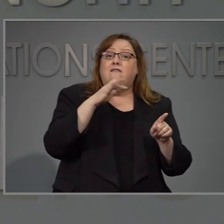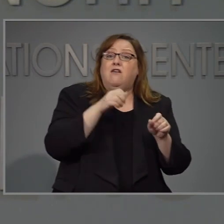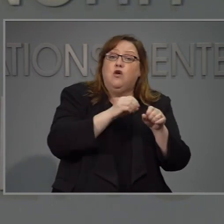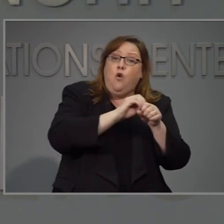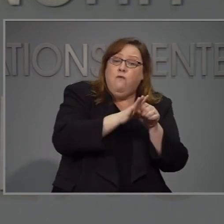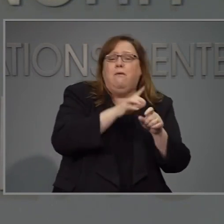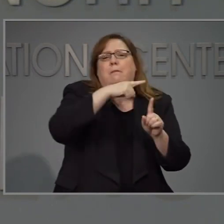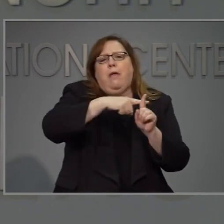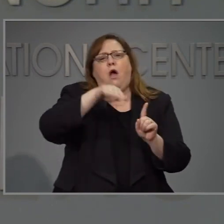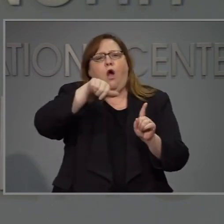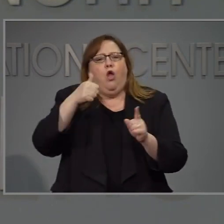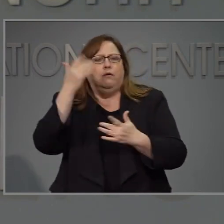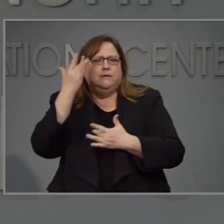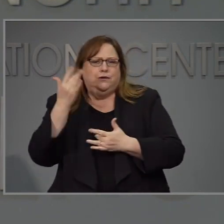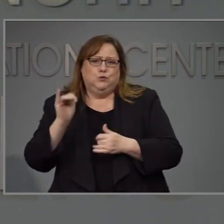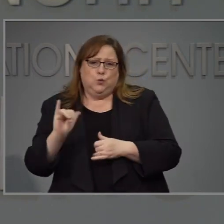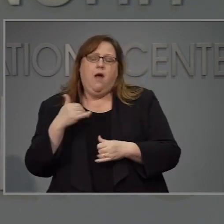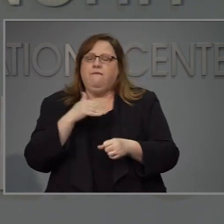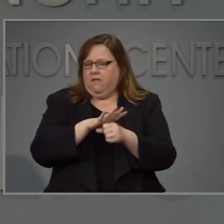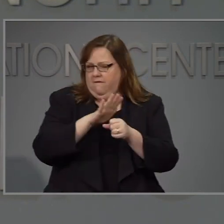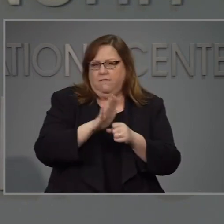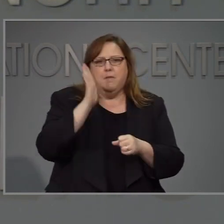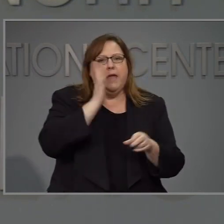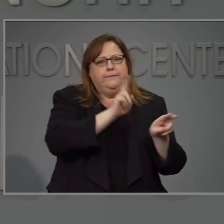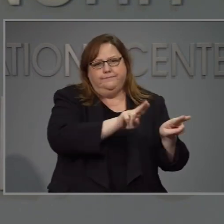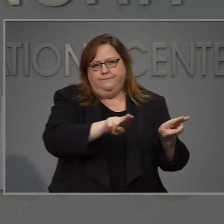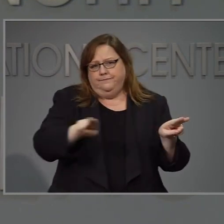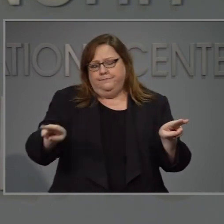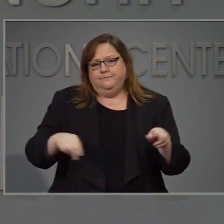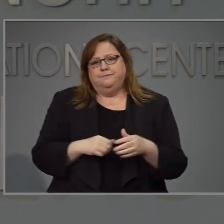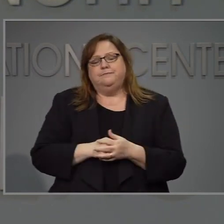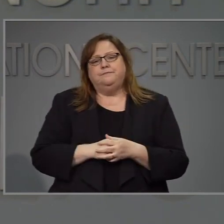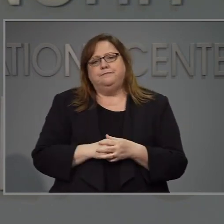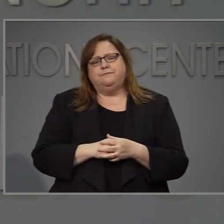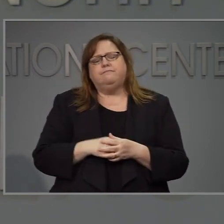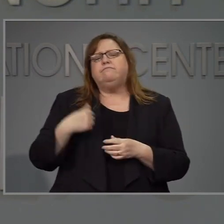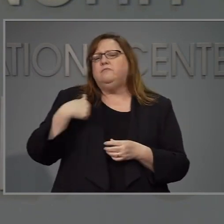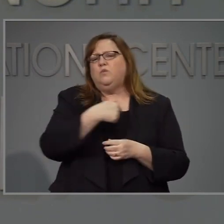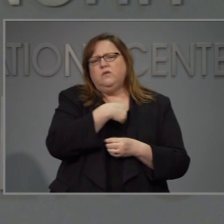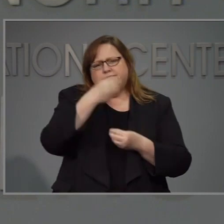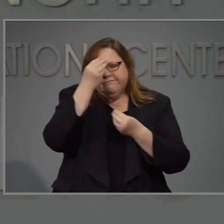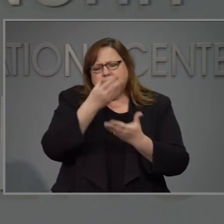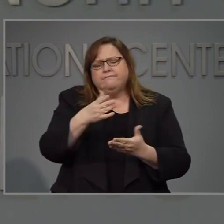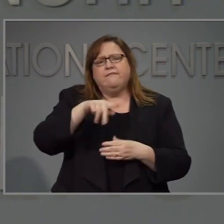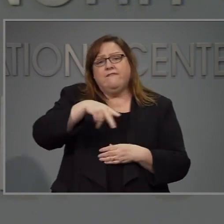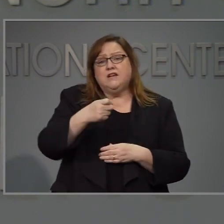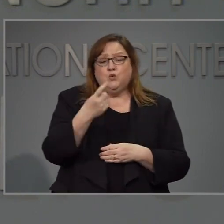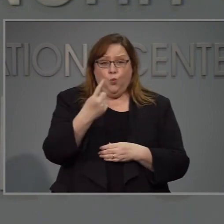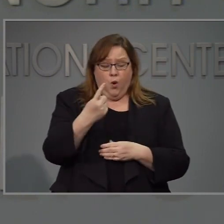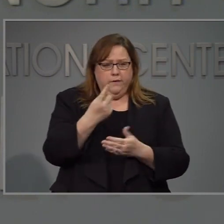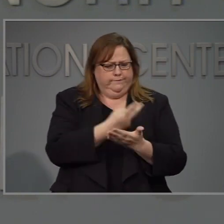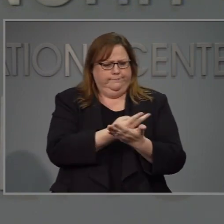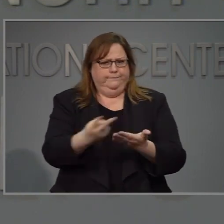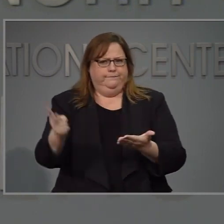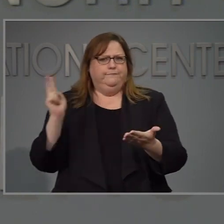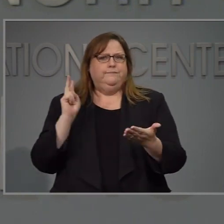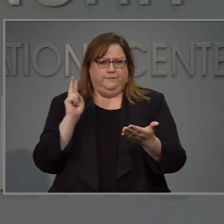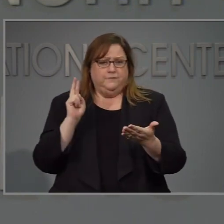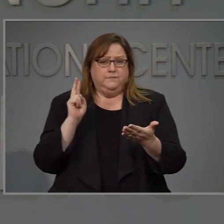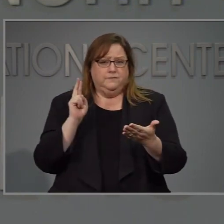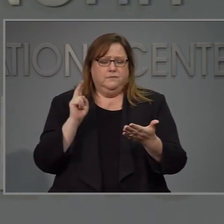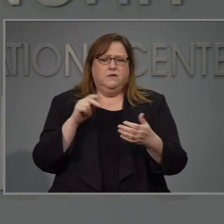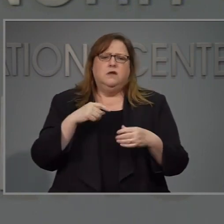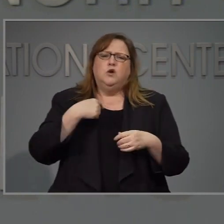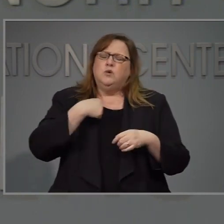establecimos el enfoque de fases para relajar restricciones en el estado, confiándonos en los datos e